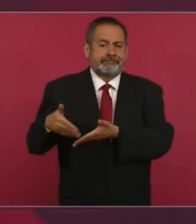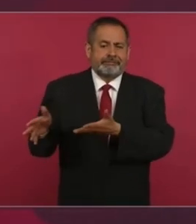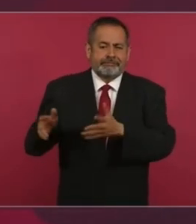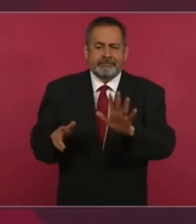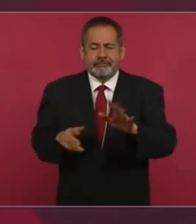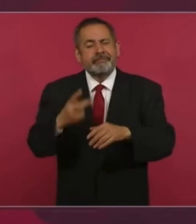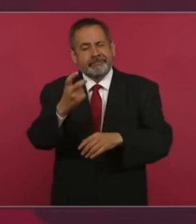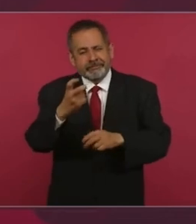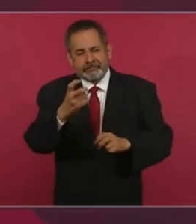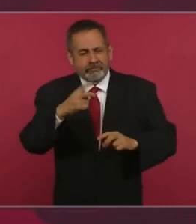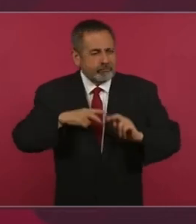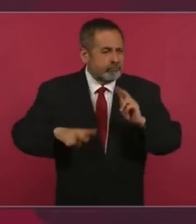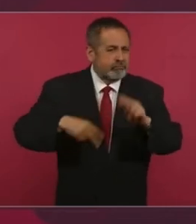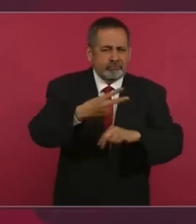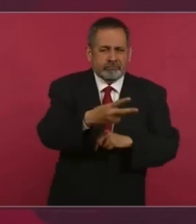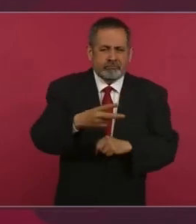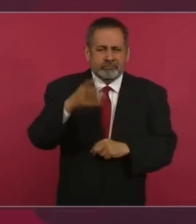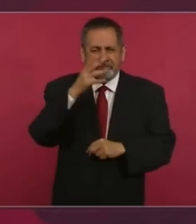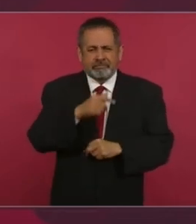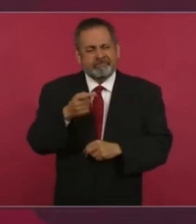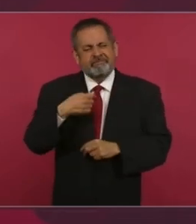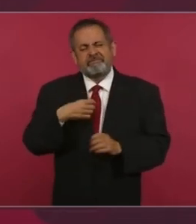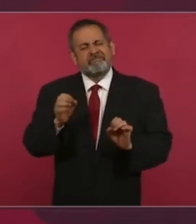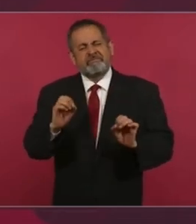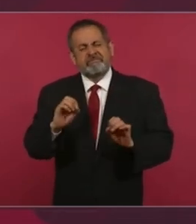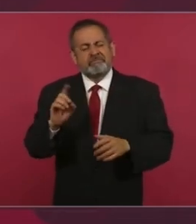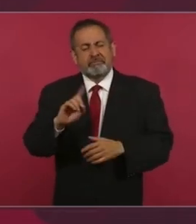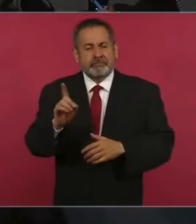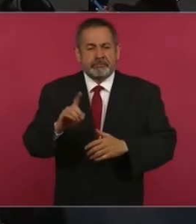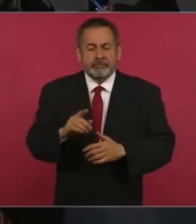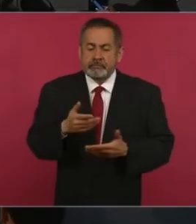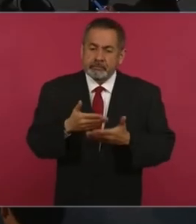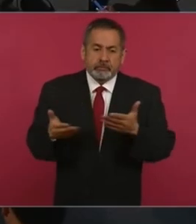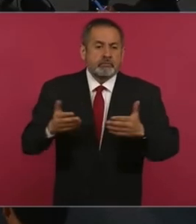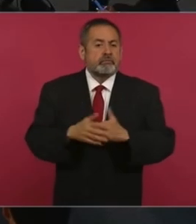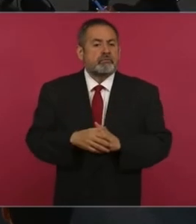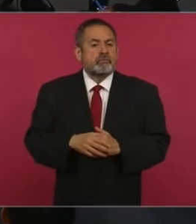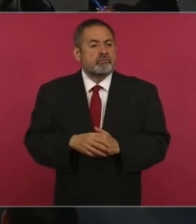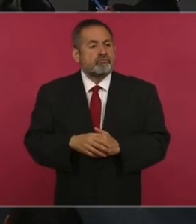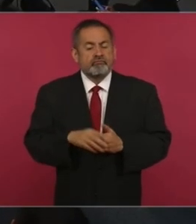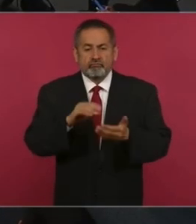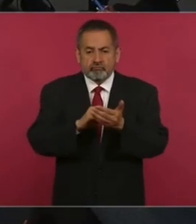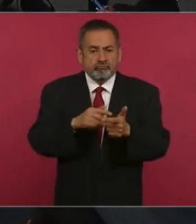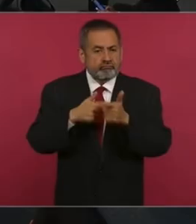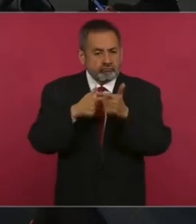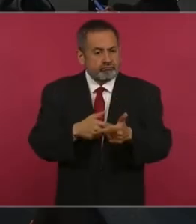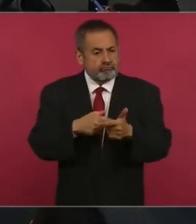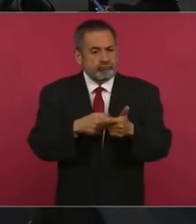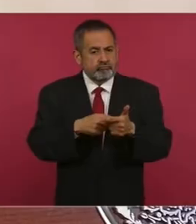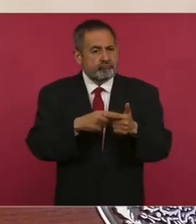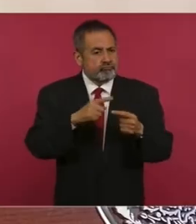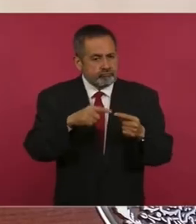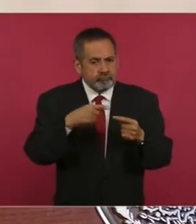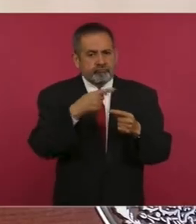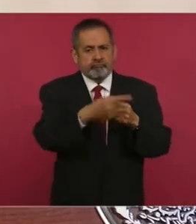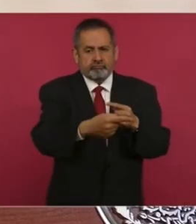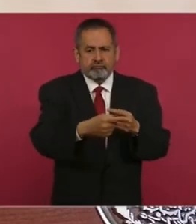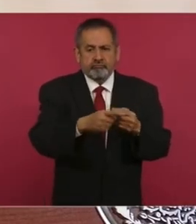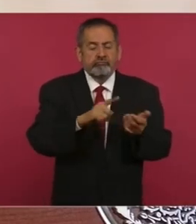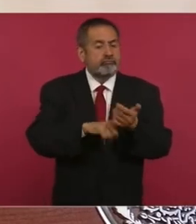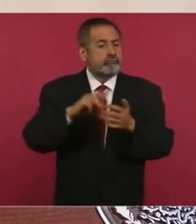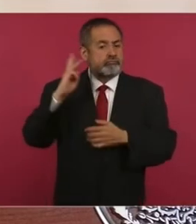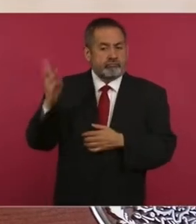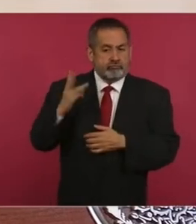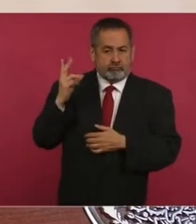por eso no asistí a la primera y ahora se le va a dar continuidad a esa reunión en Washington,